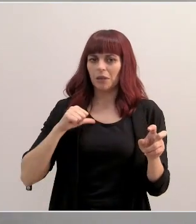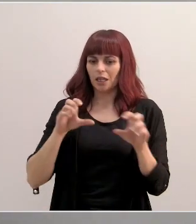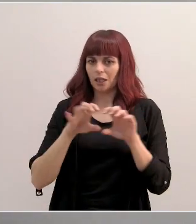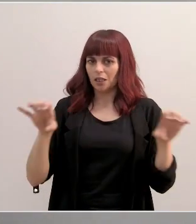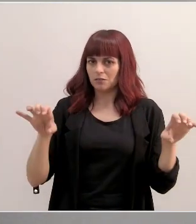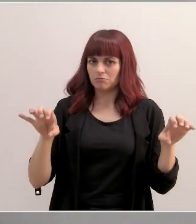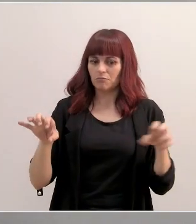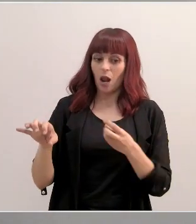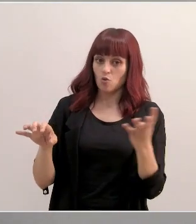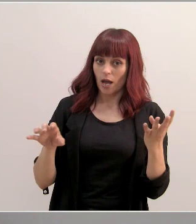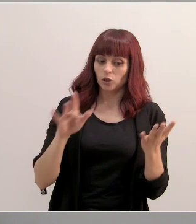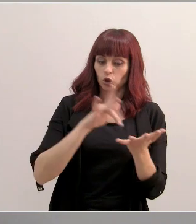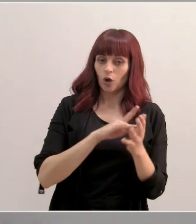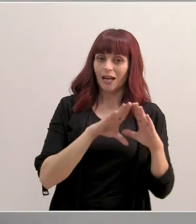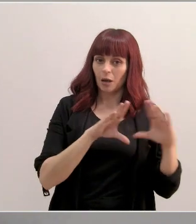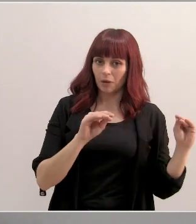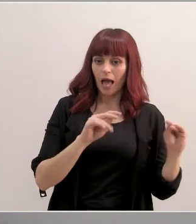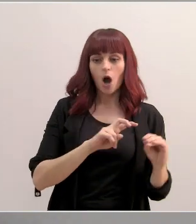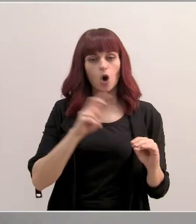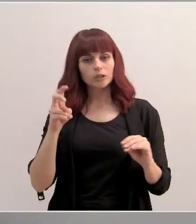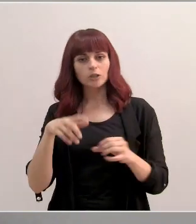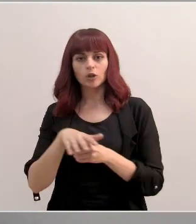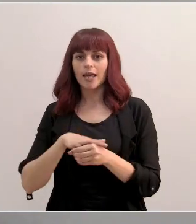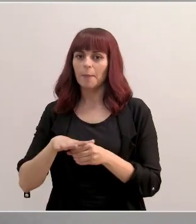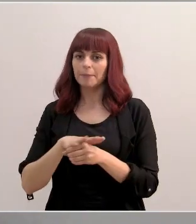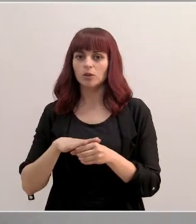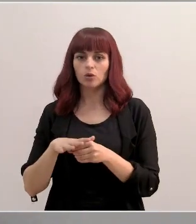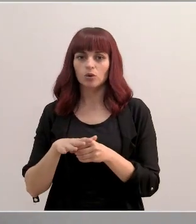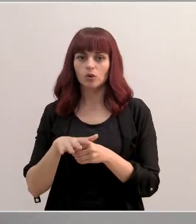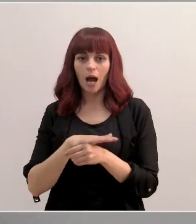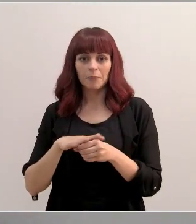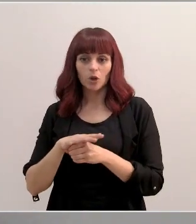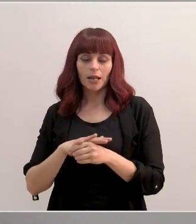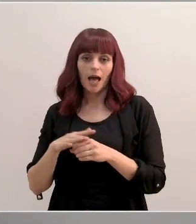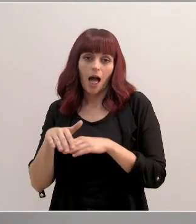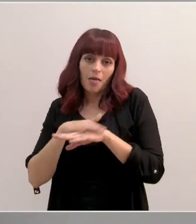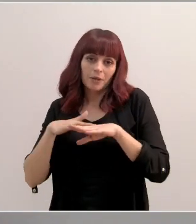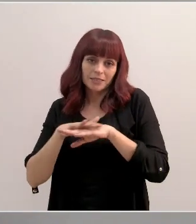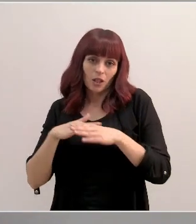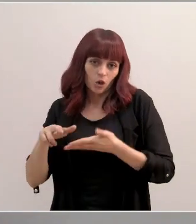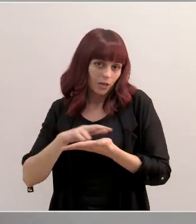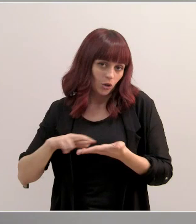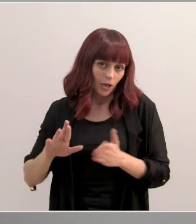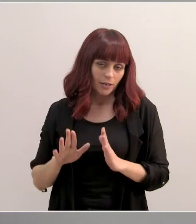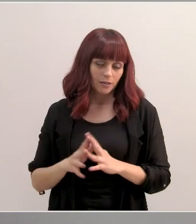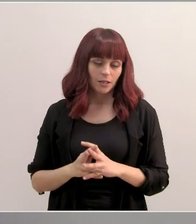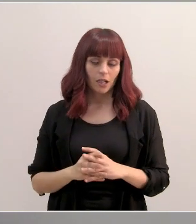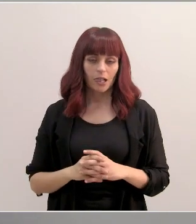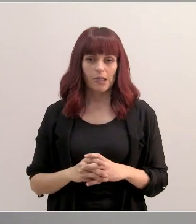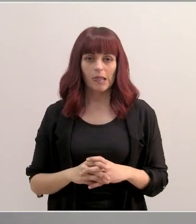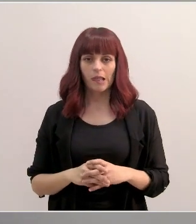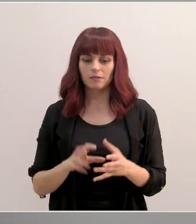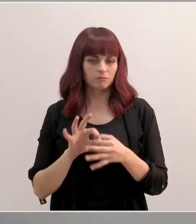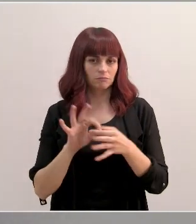Algunas se tramitan en la Asamblea, otras son del ámbito de la Administración regional y no